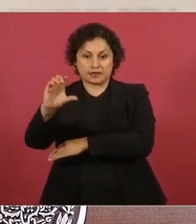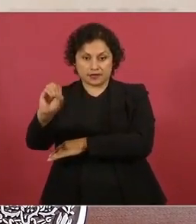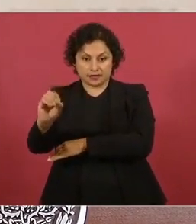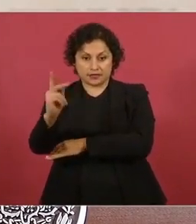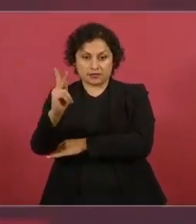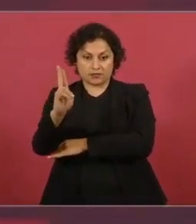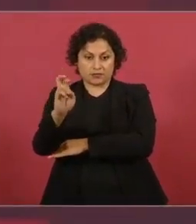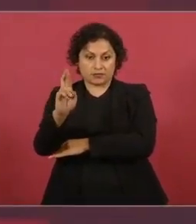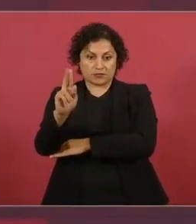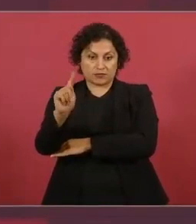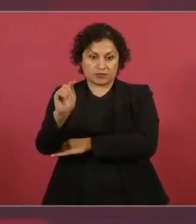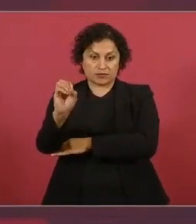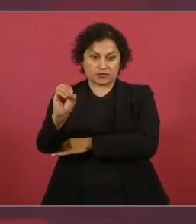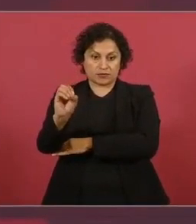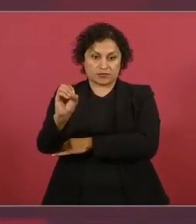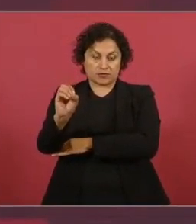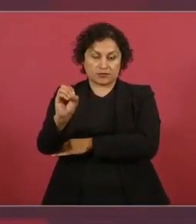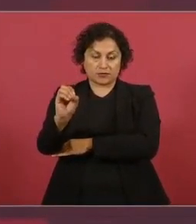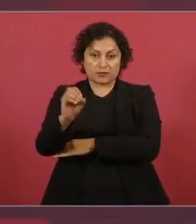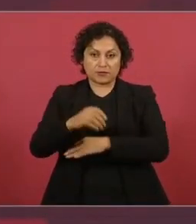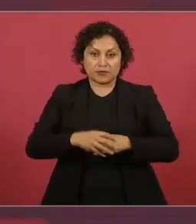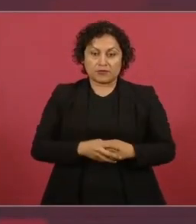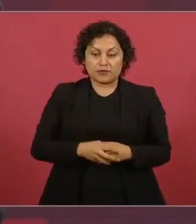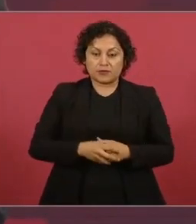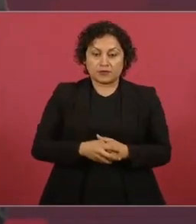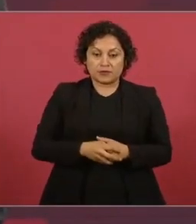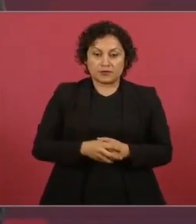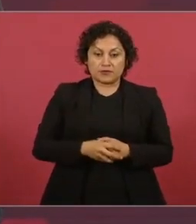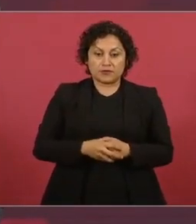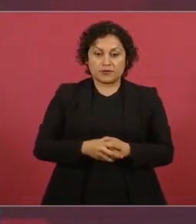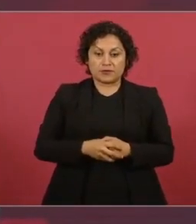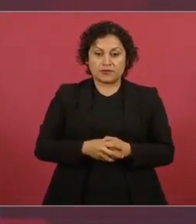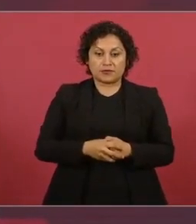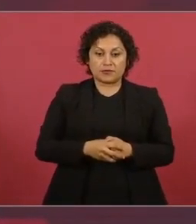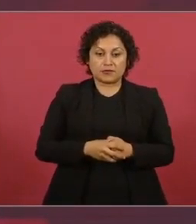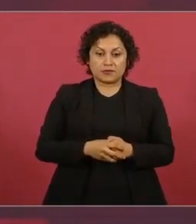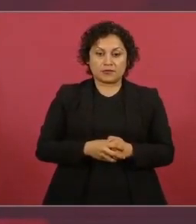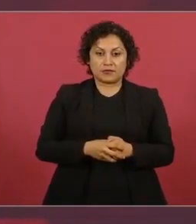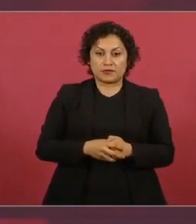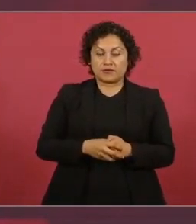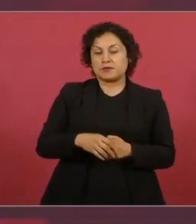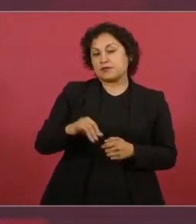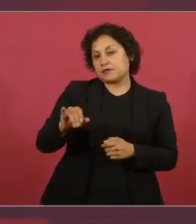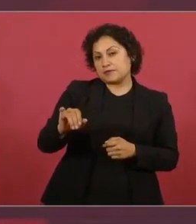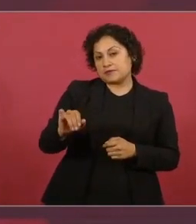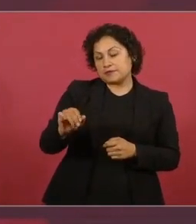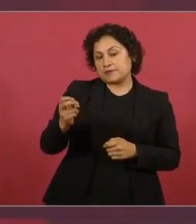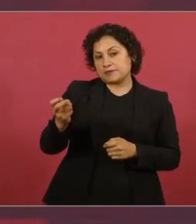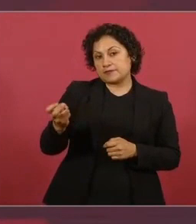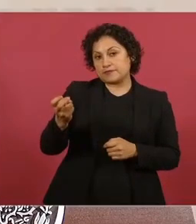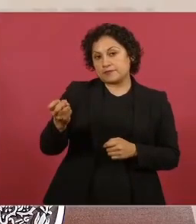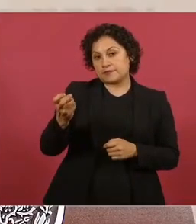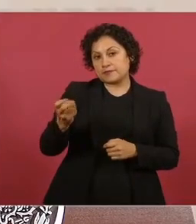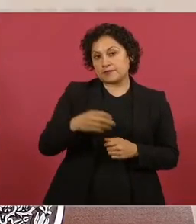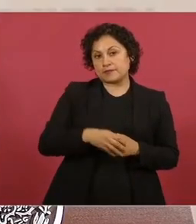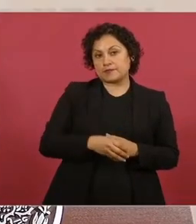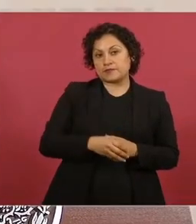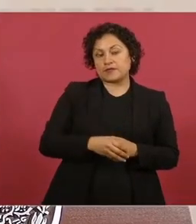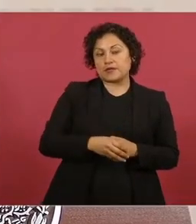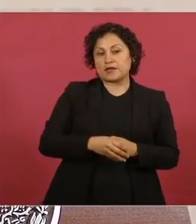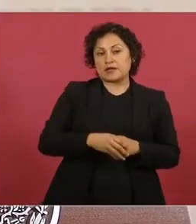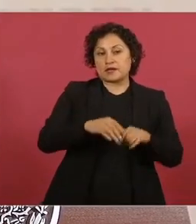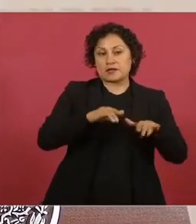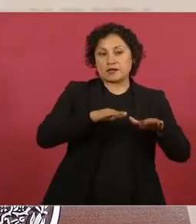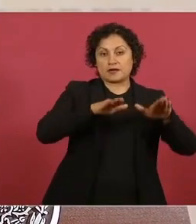del aeropuerto Felipe Ángeles